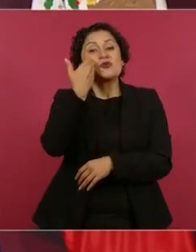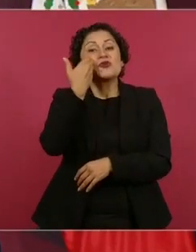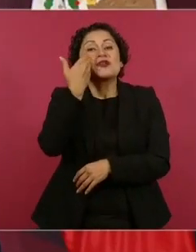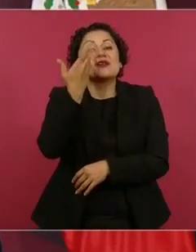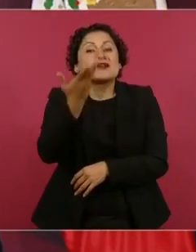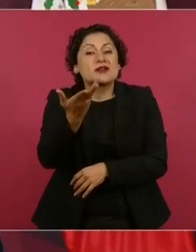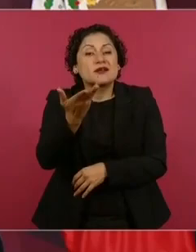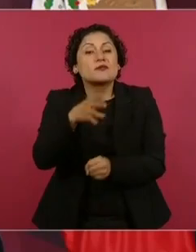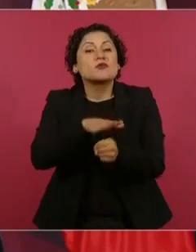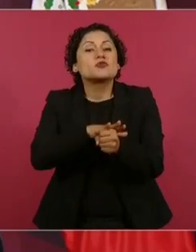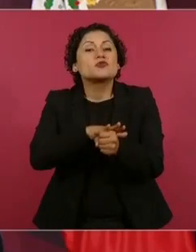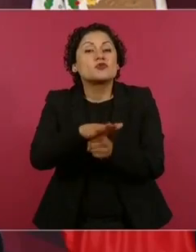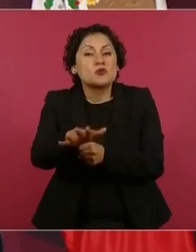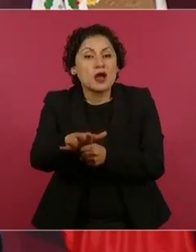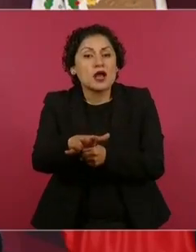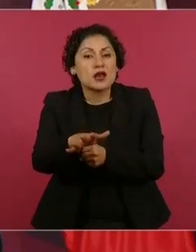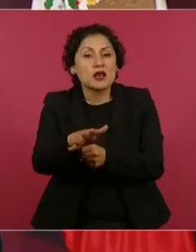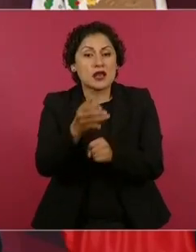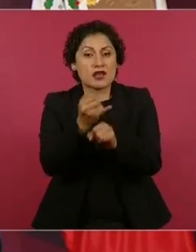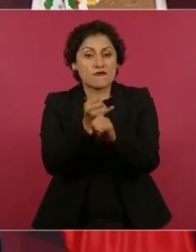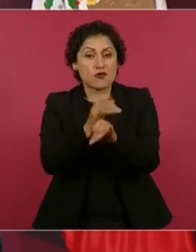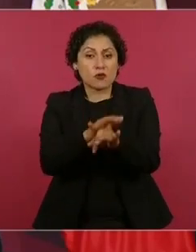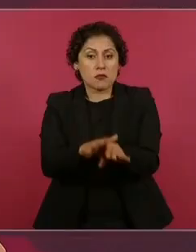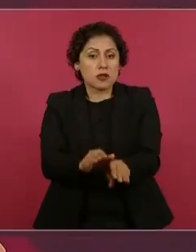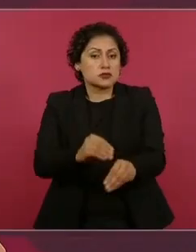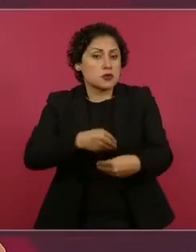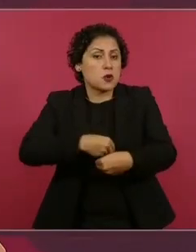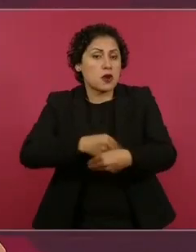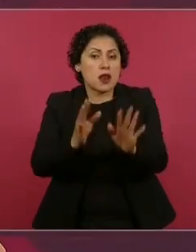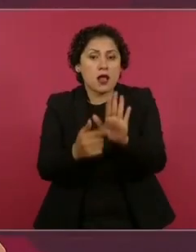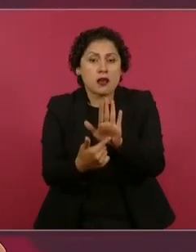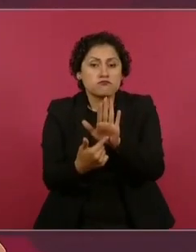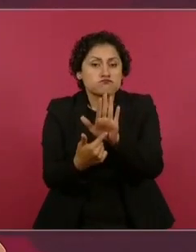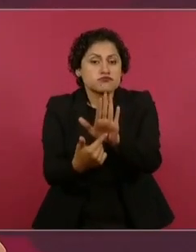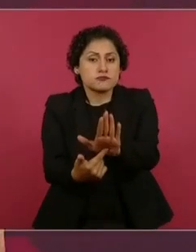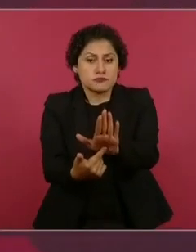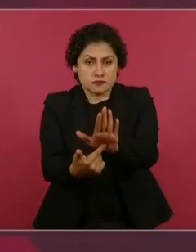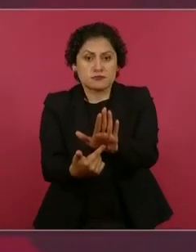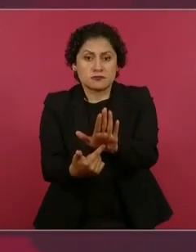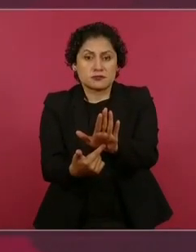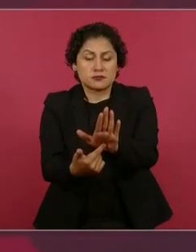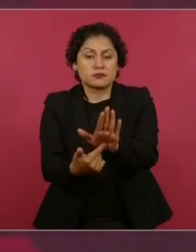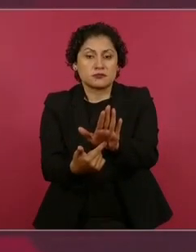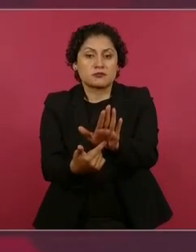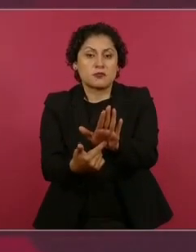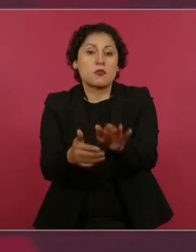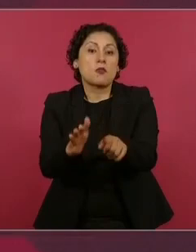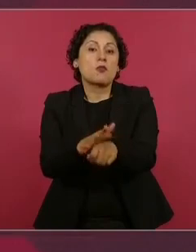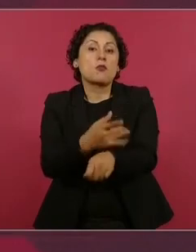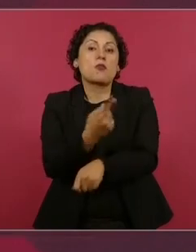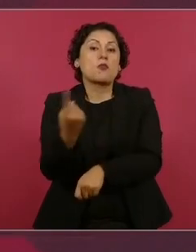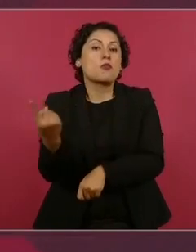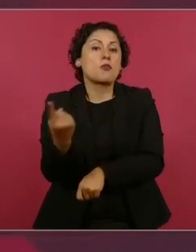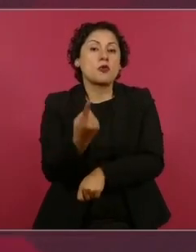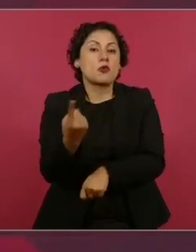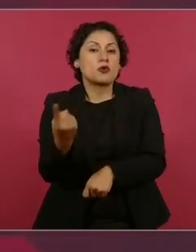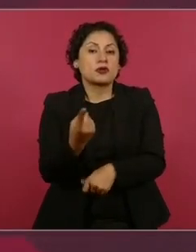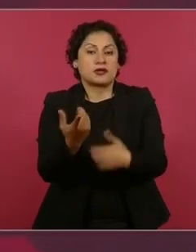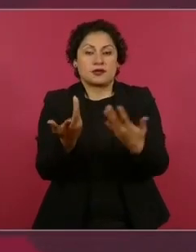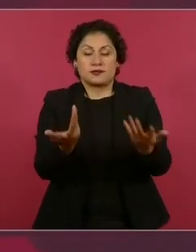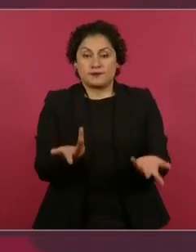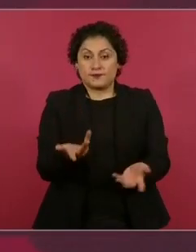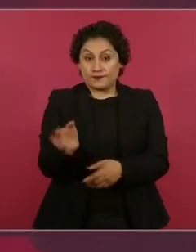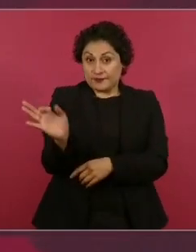es que haya desinformación, porque en la medida que se